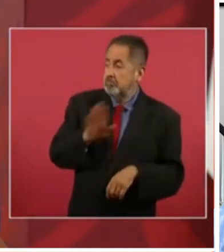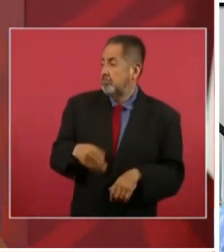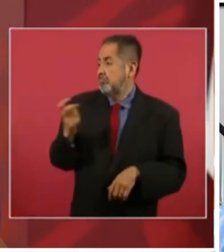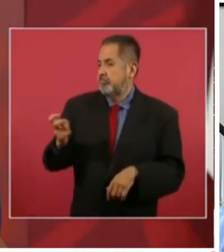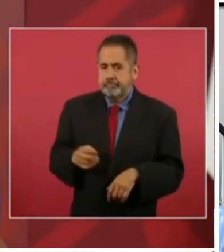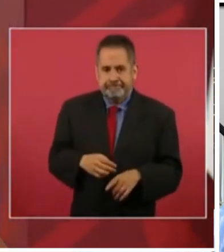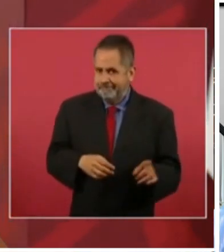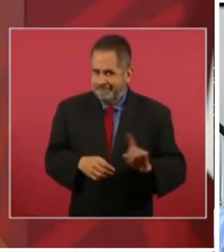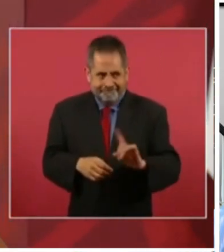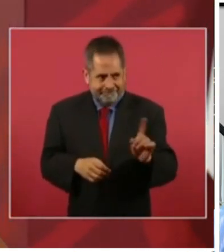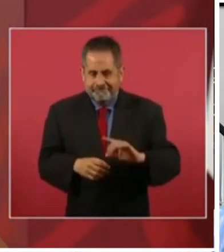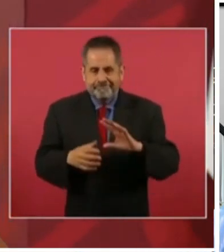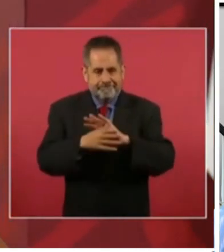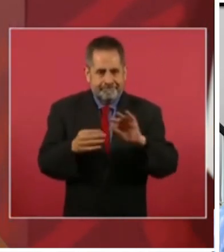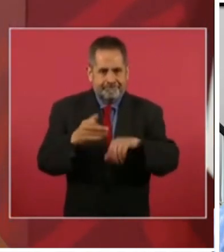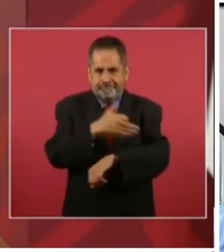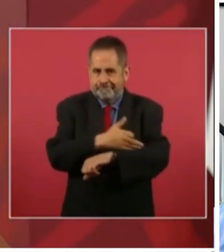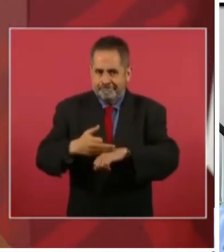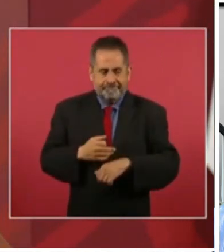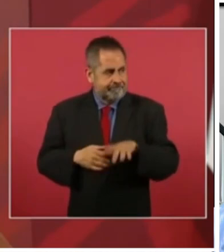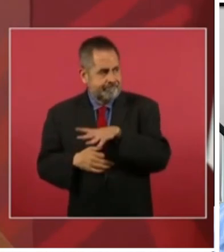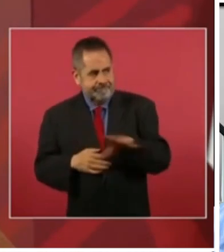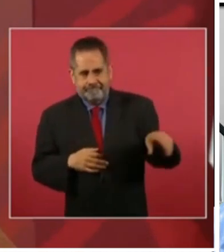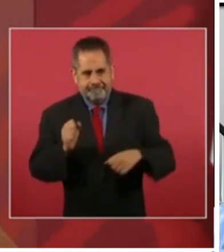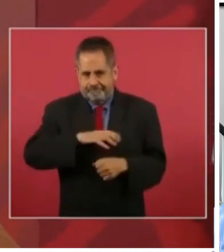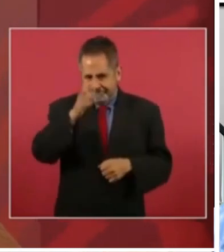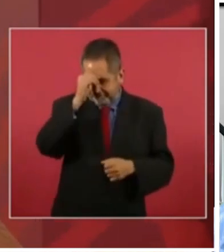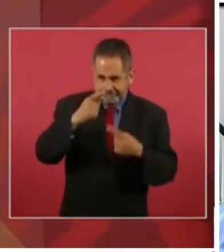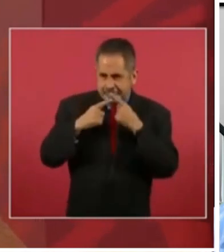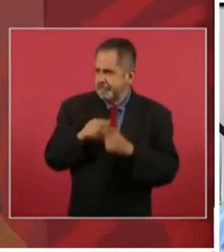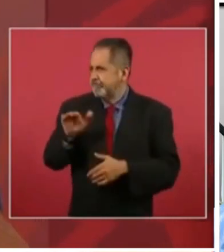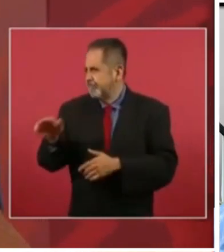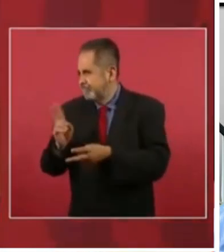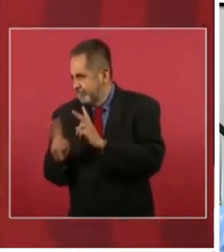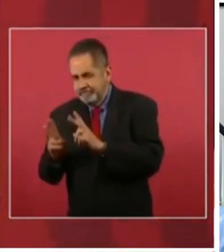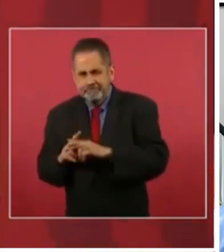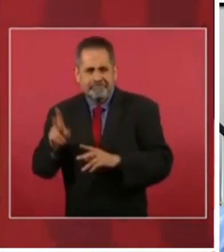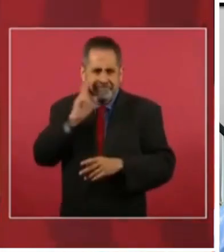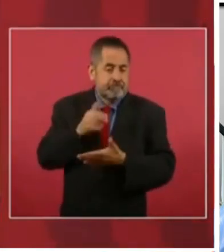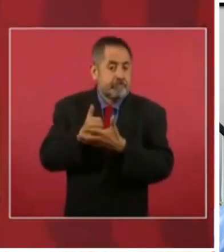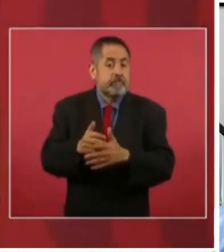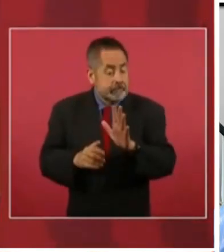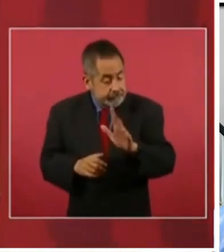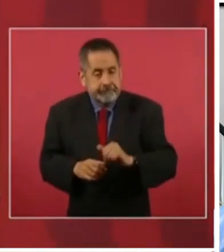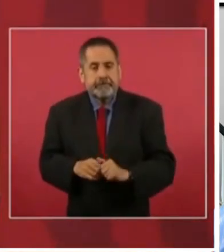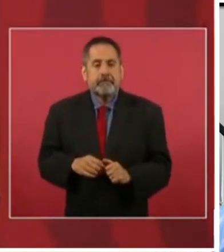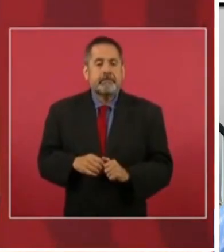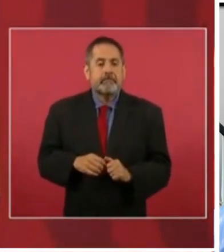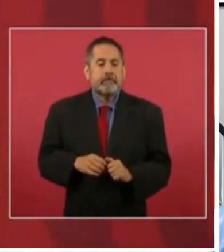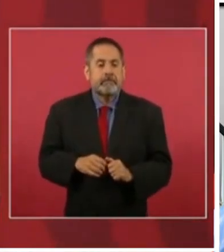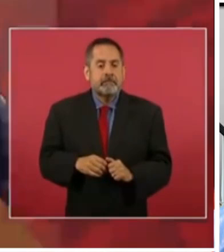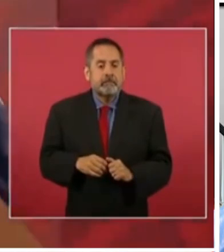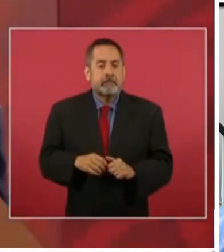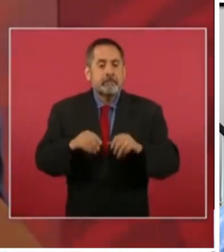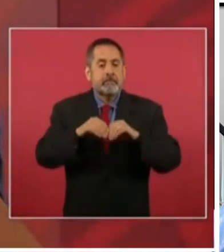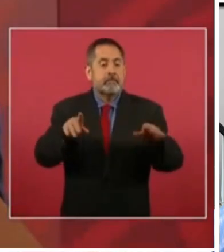y la familia desde luego que se inconformó y fue y nos buscó y nosotros ayudamos tuvo